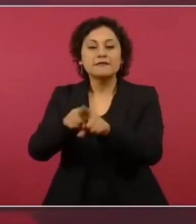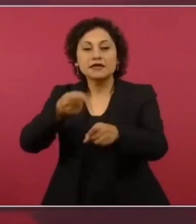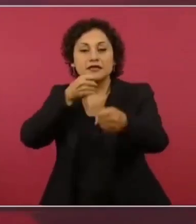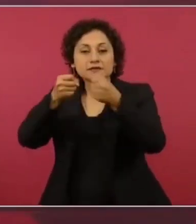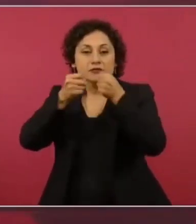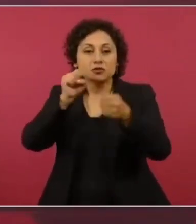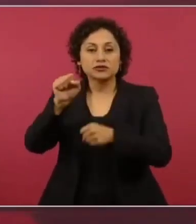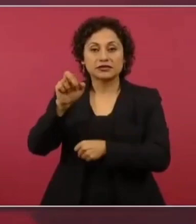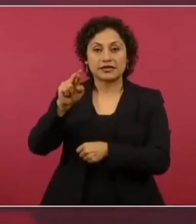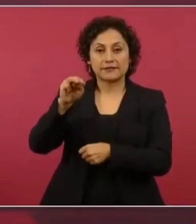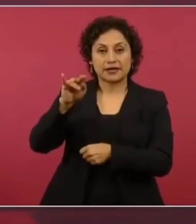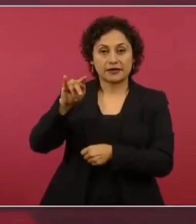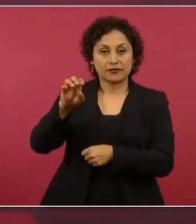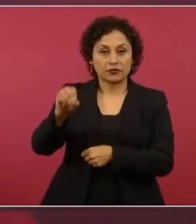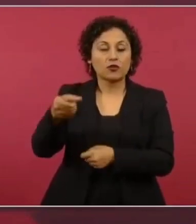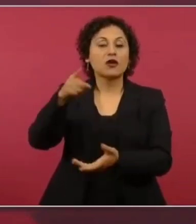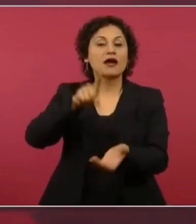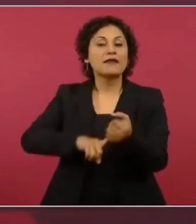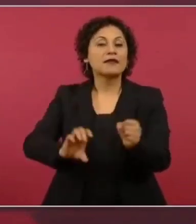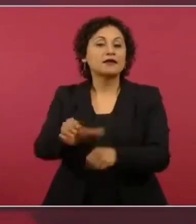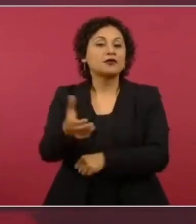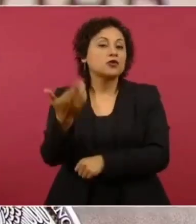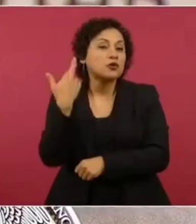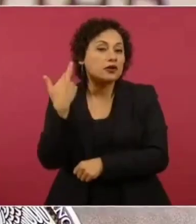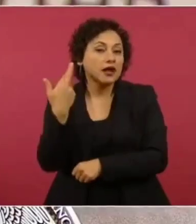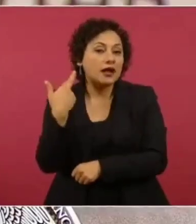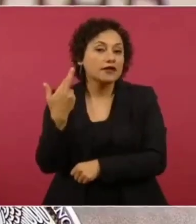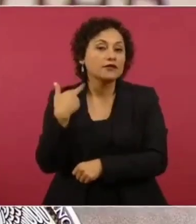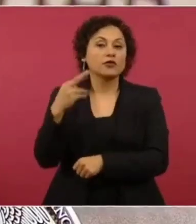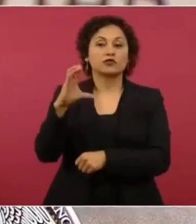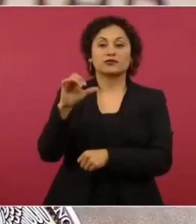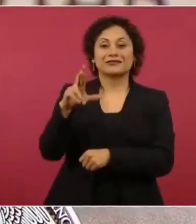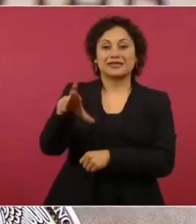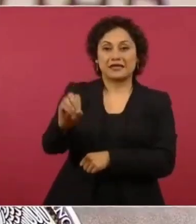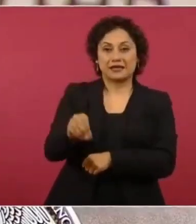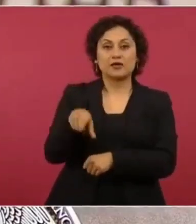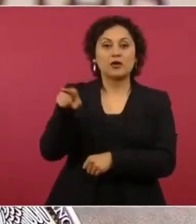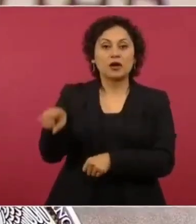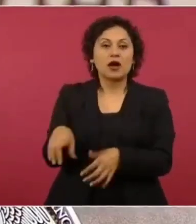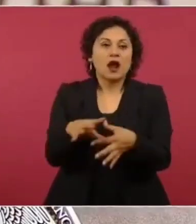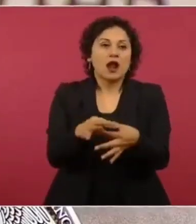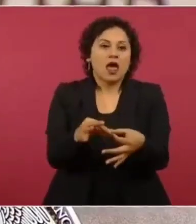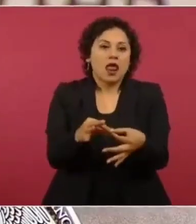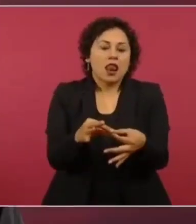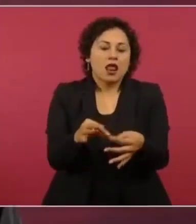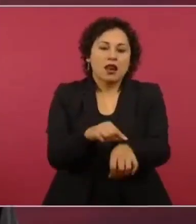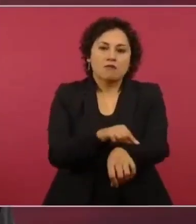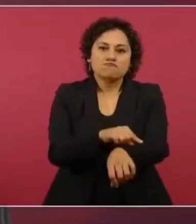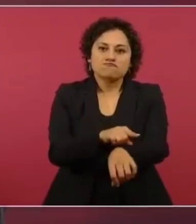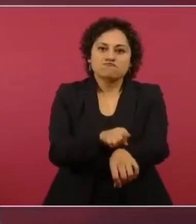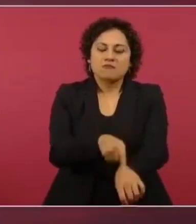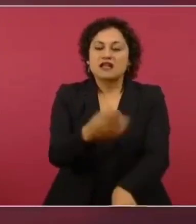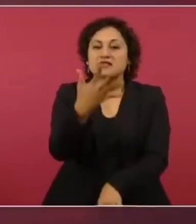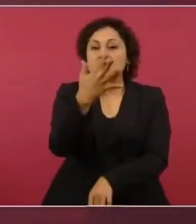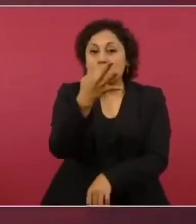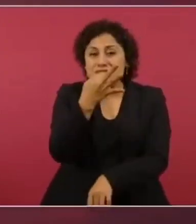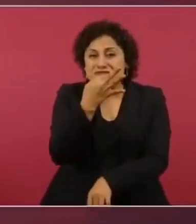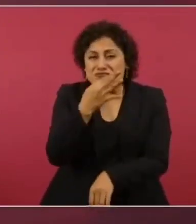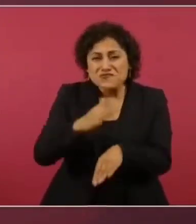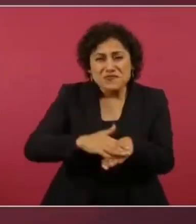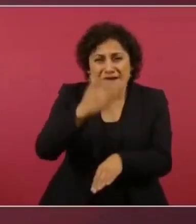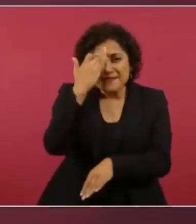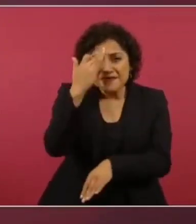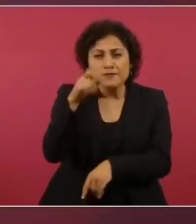el programa de radio de Ciro Gómez Leiva, quien le dedicó más de cinco minutos a mentir sobre